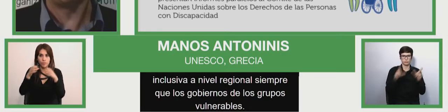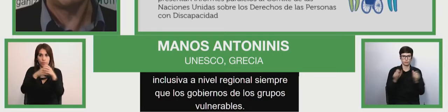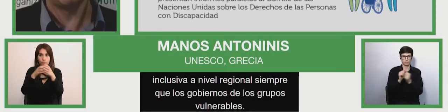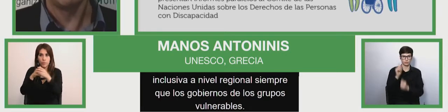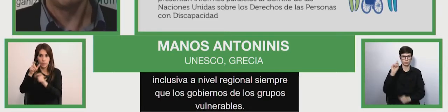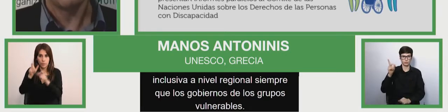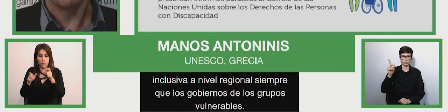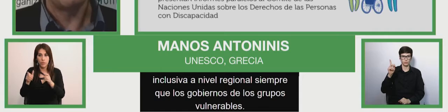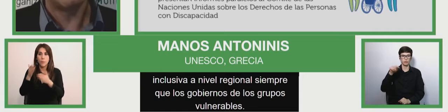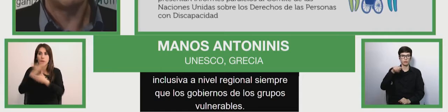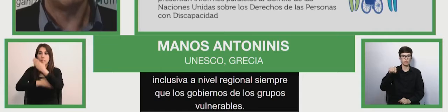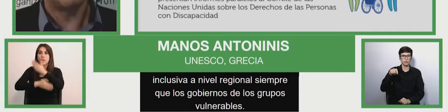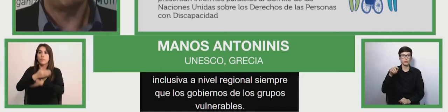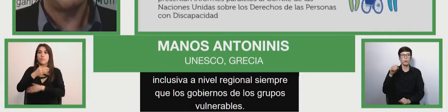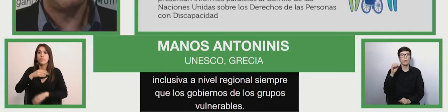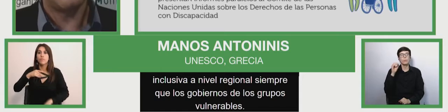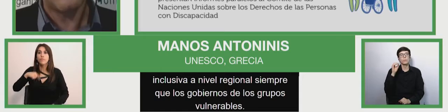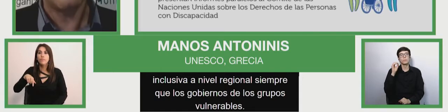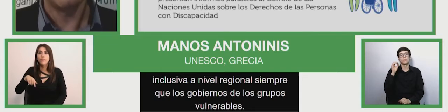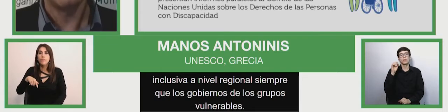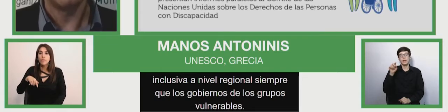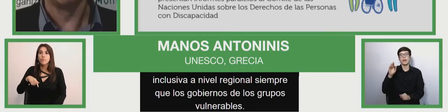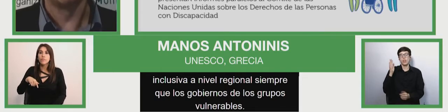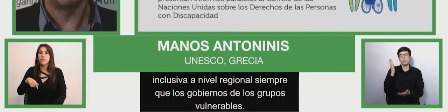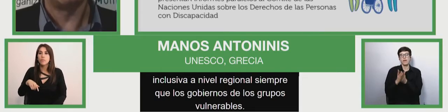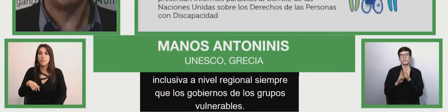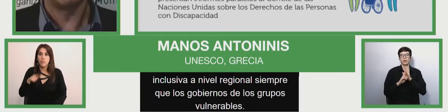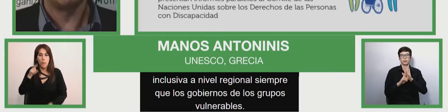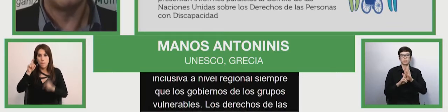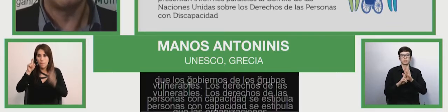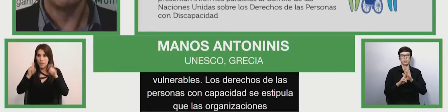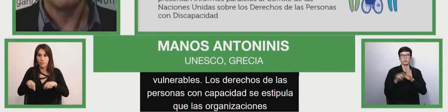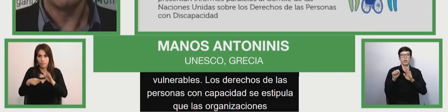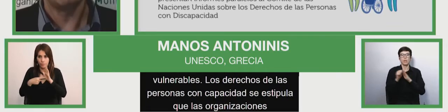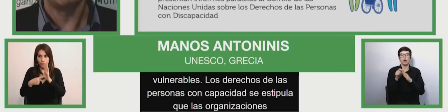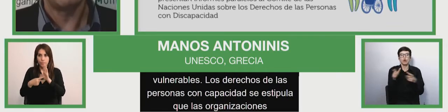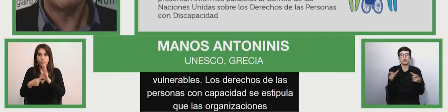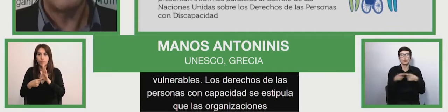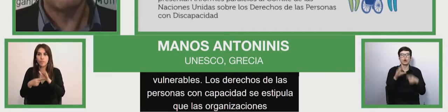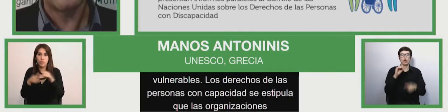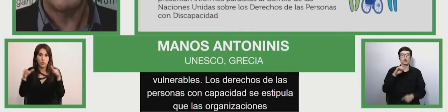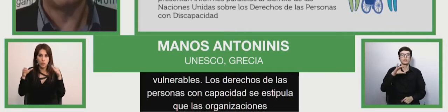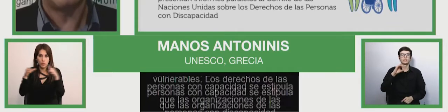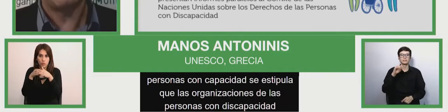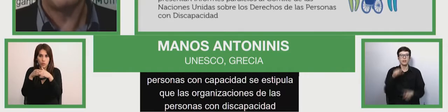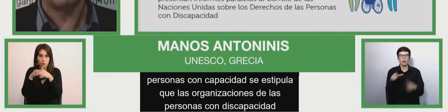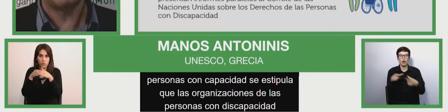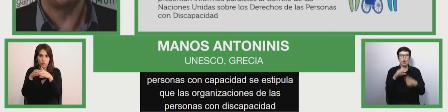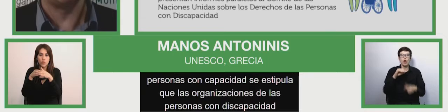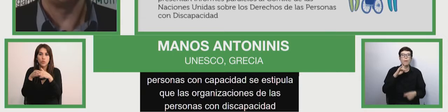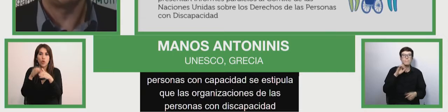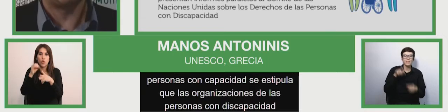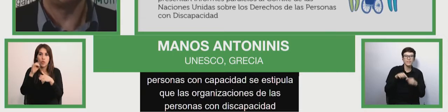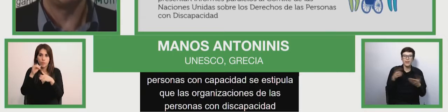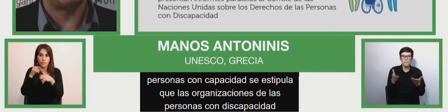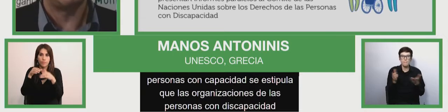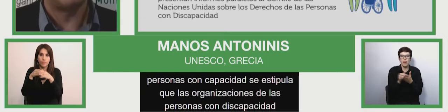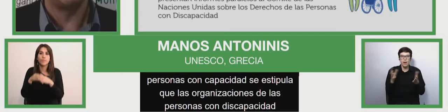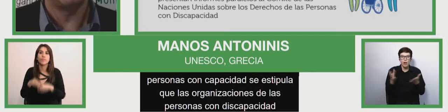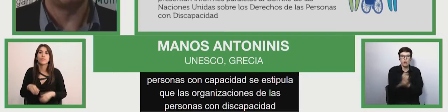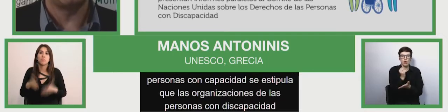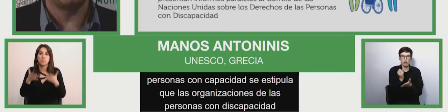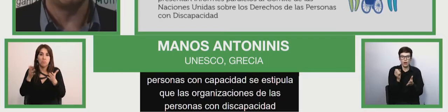discapacidad, o bien estén representadas, incluso a nivel del Consejo, o bien colaboren estrechamente con los mecanismos de